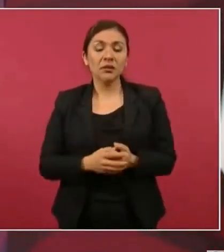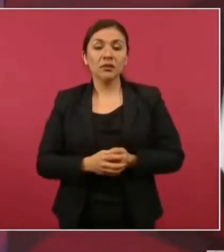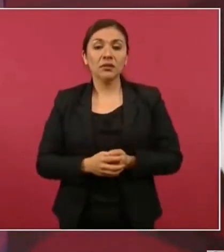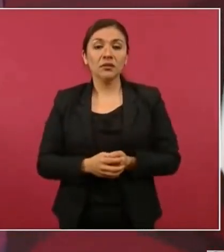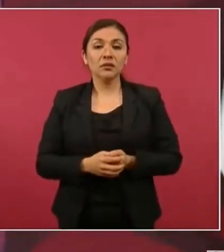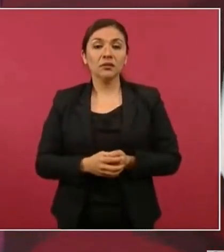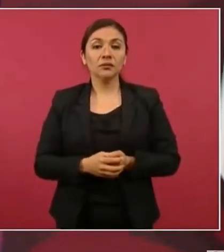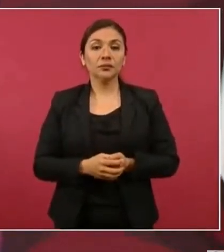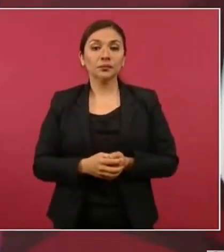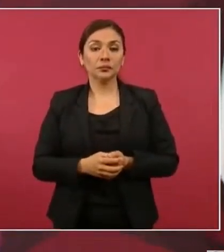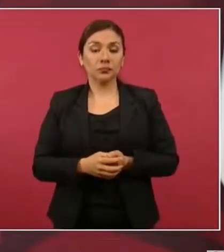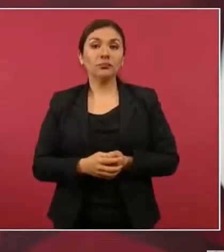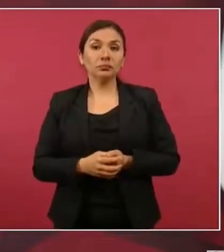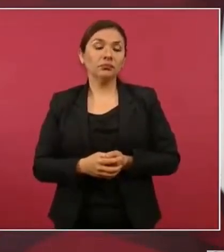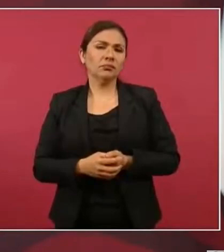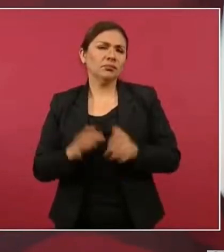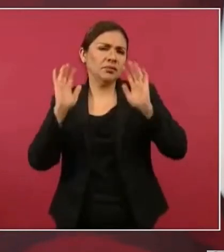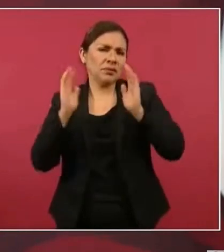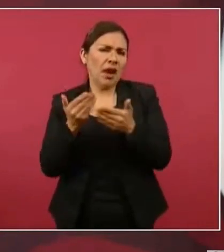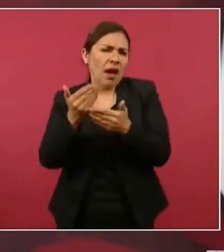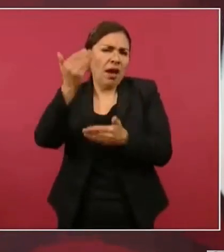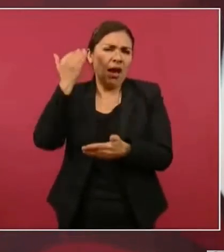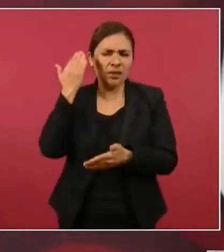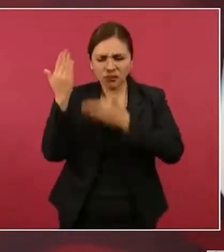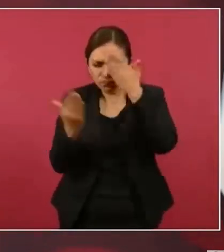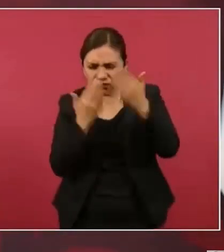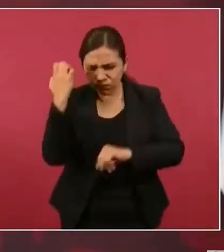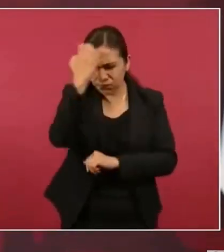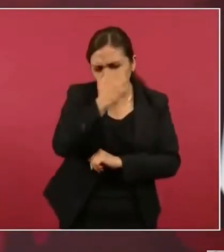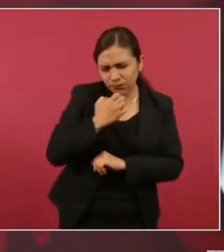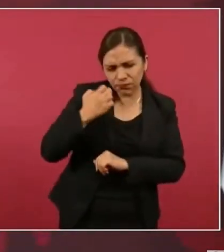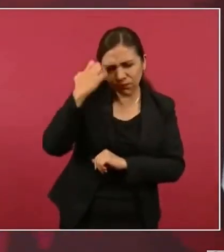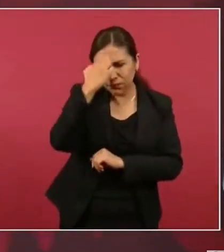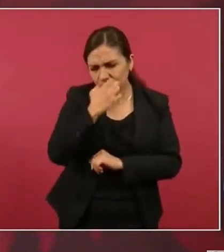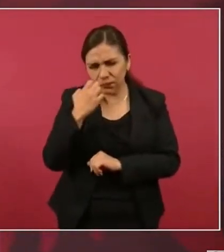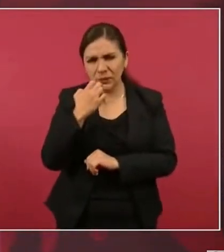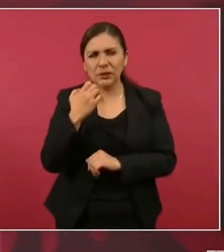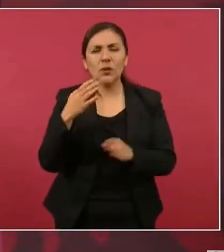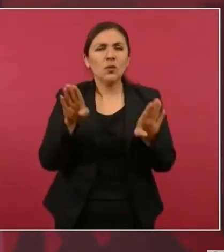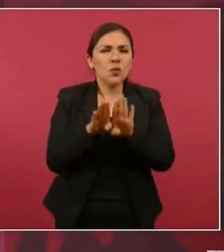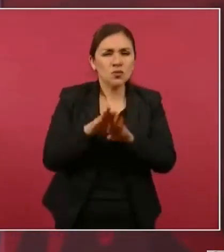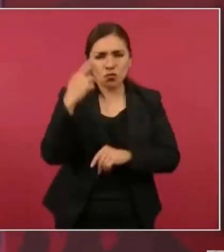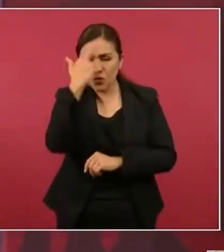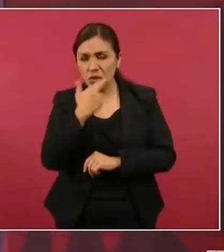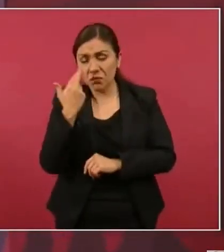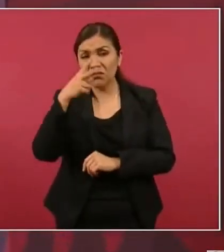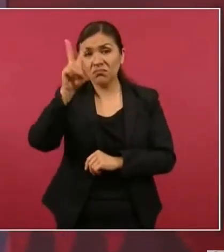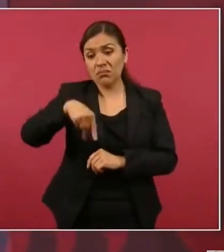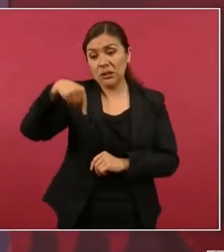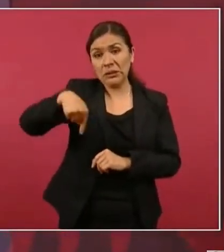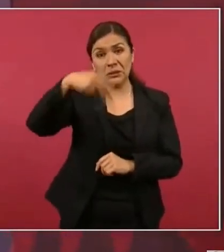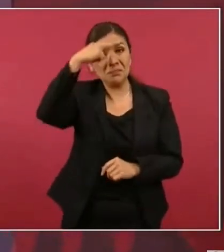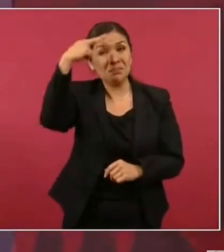Está estudiado, analizado y México